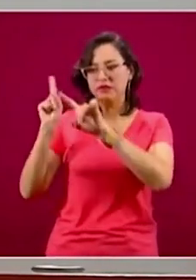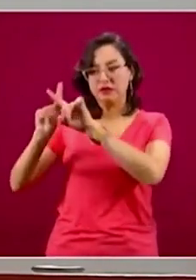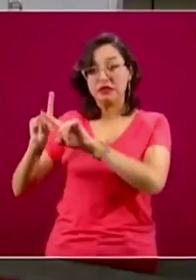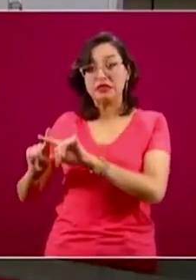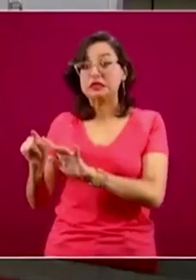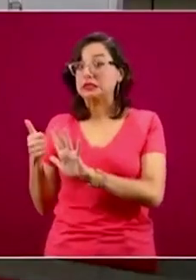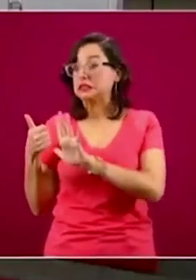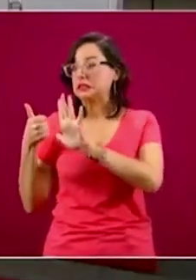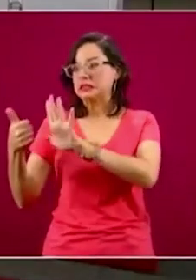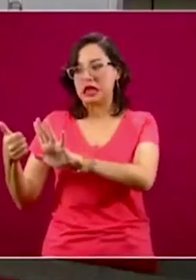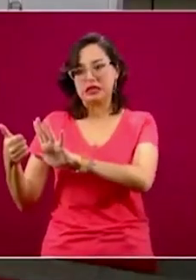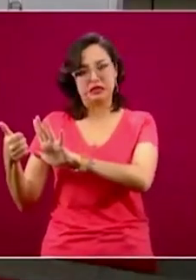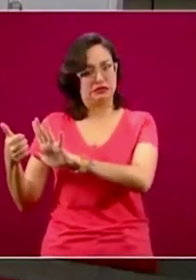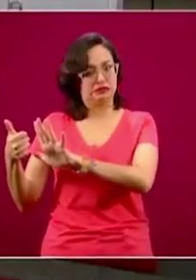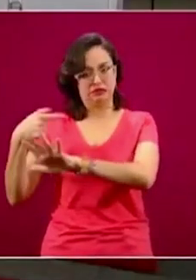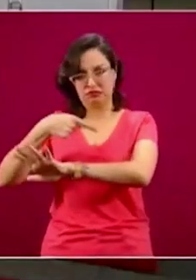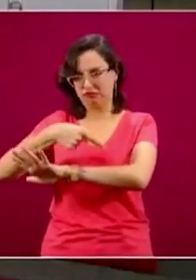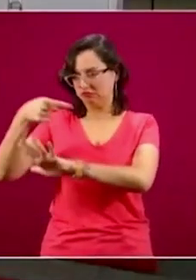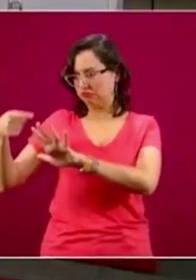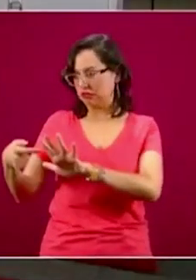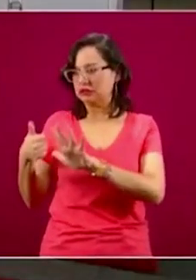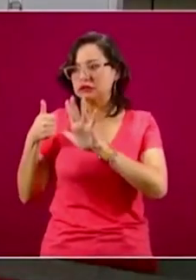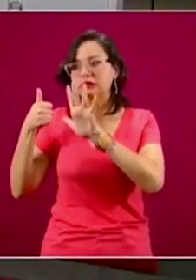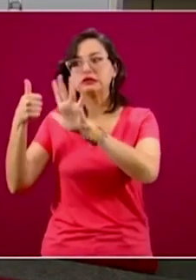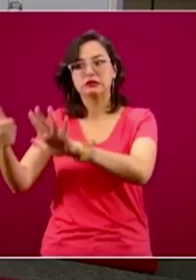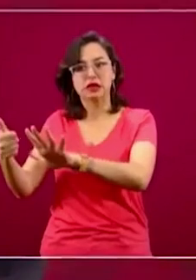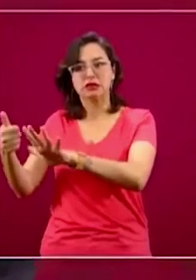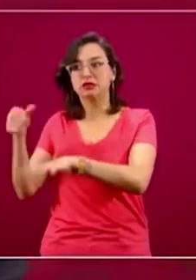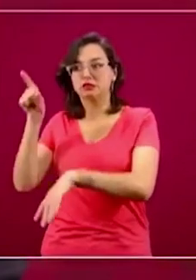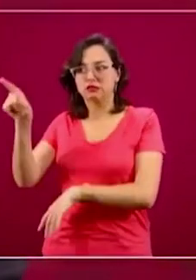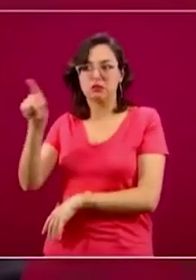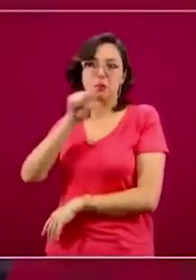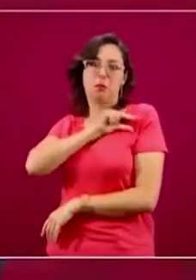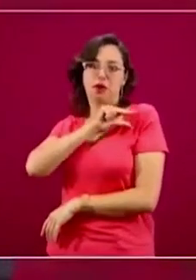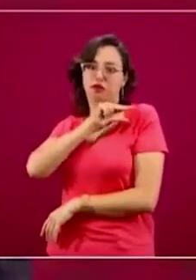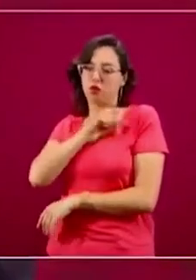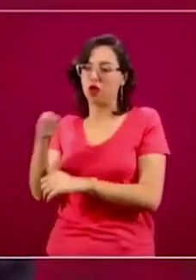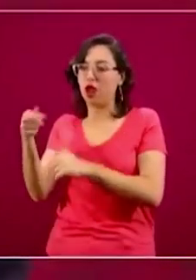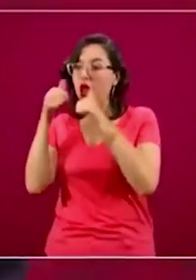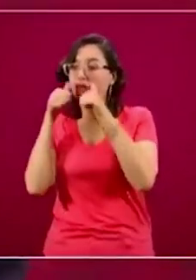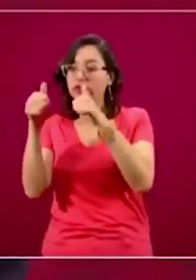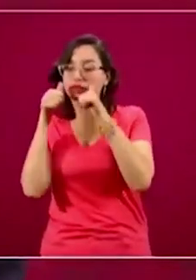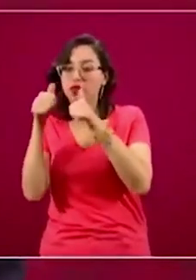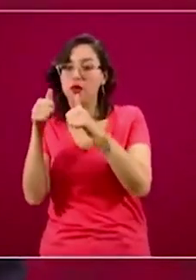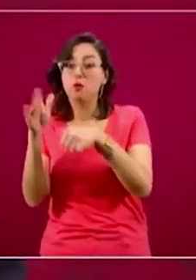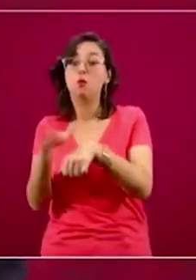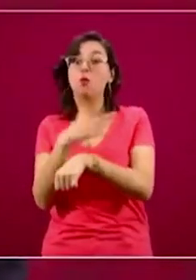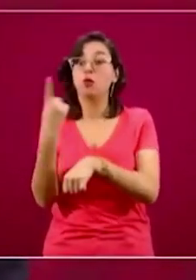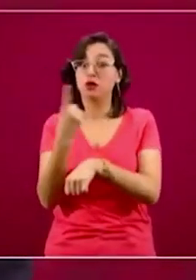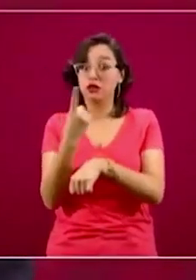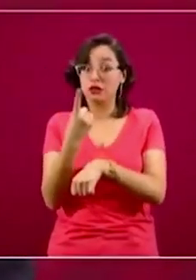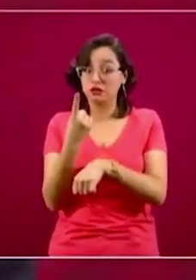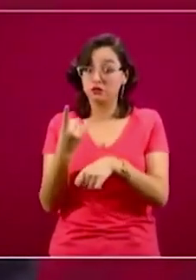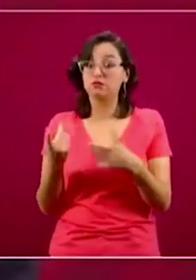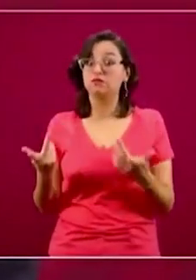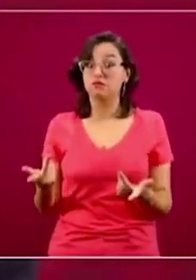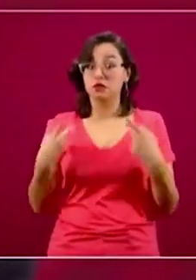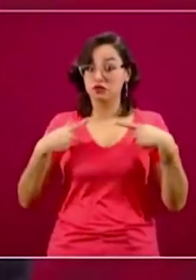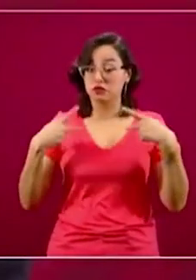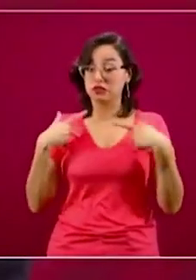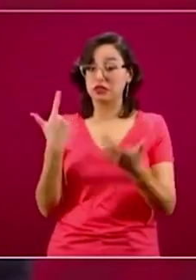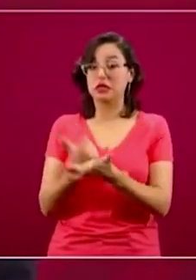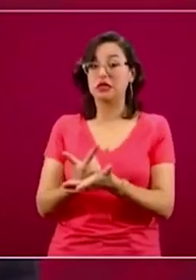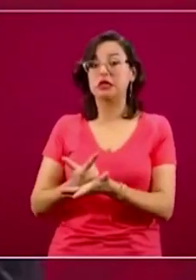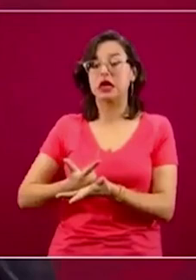las otras dos. Son seis condiciones clínicas que se seleccionaron porque son razonablemente frecuentes y el